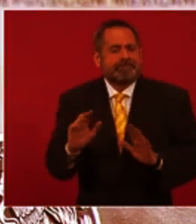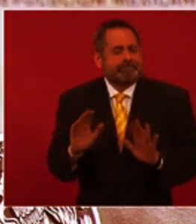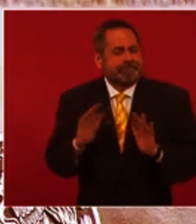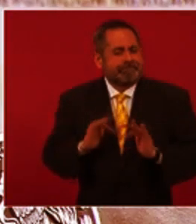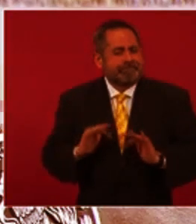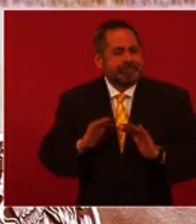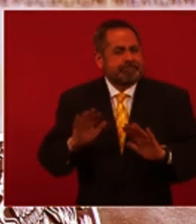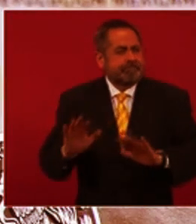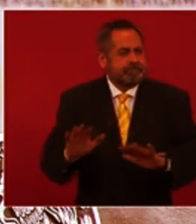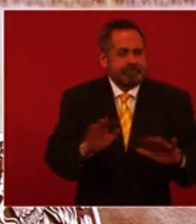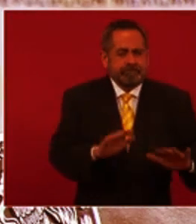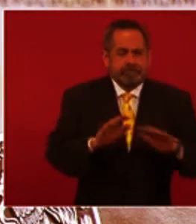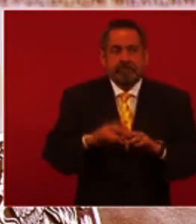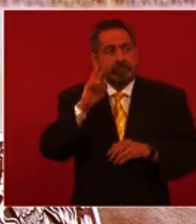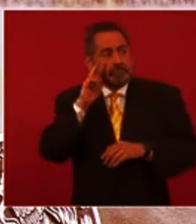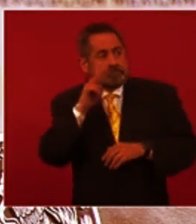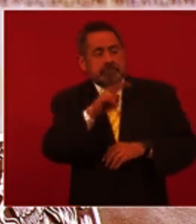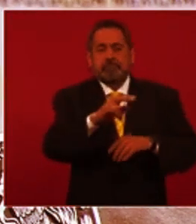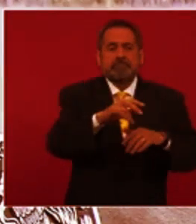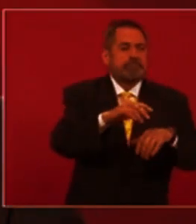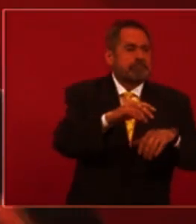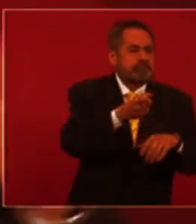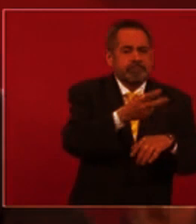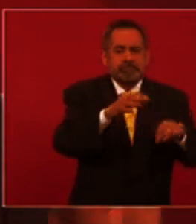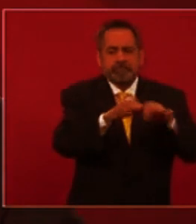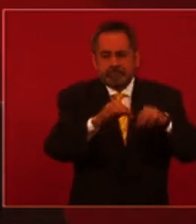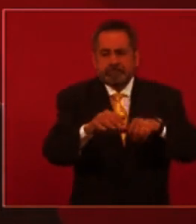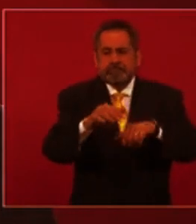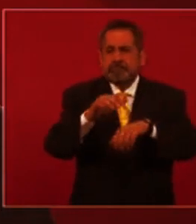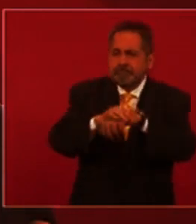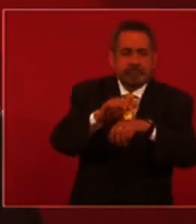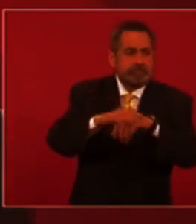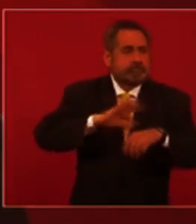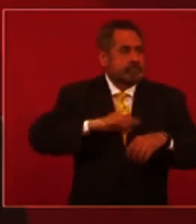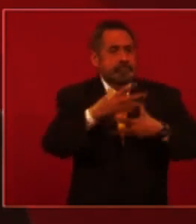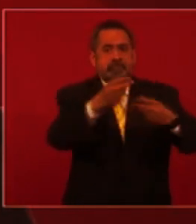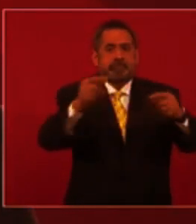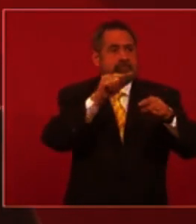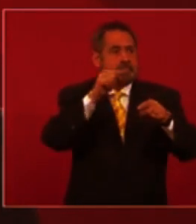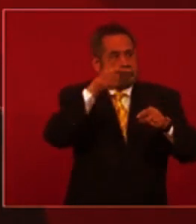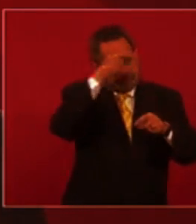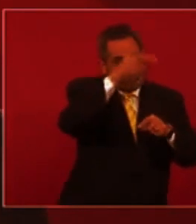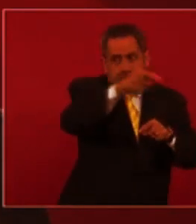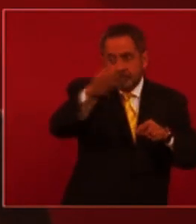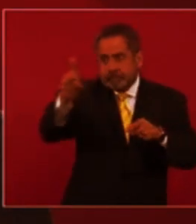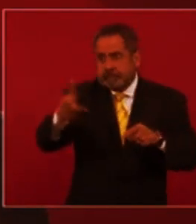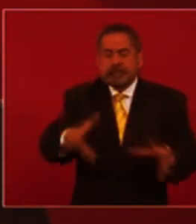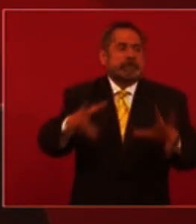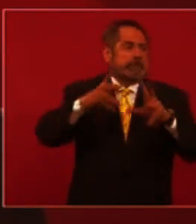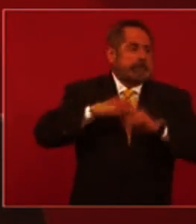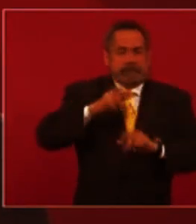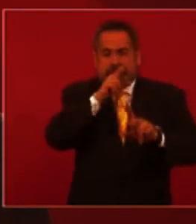que en el sitio de trabajo o entre amigos, familiares, de repente haya muchos contagiados, nos puede causar, y es totalmente legítimo,